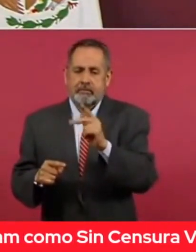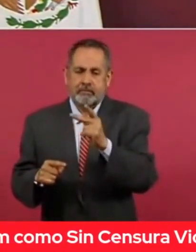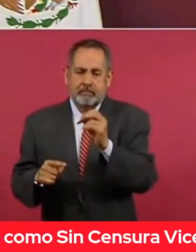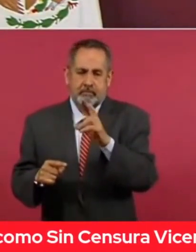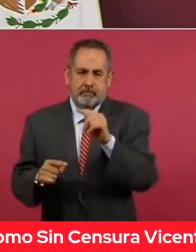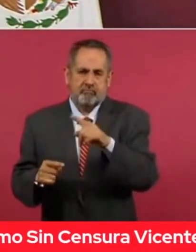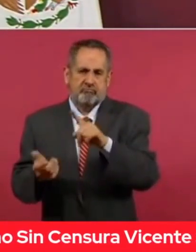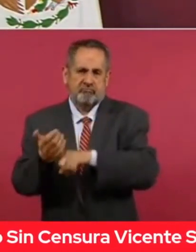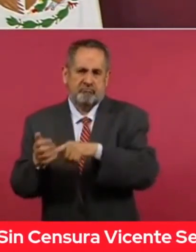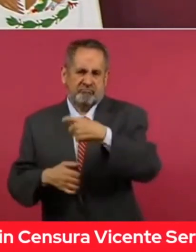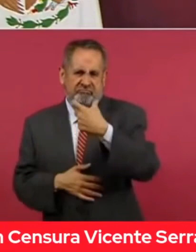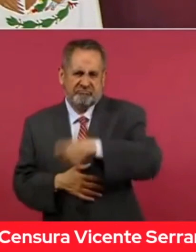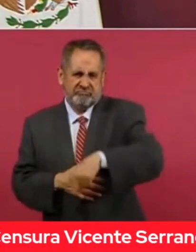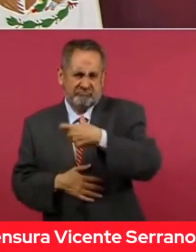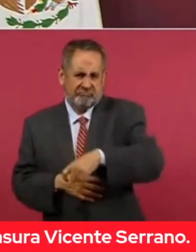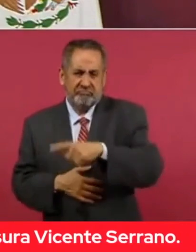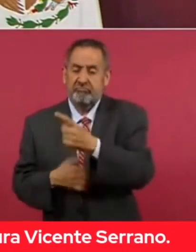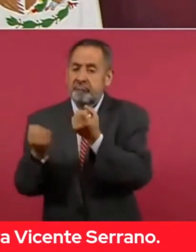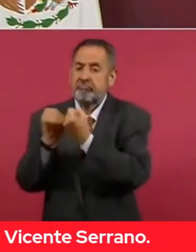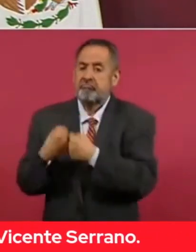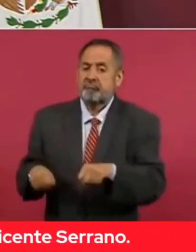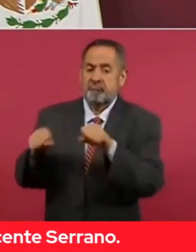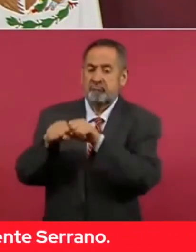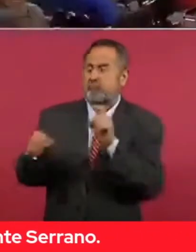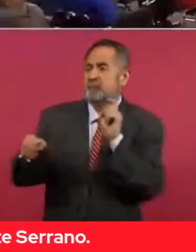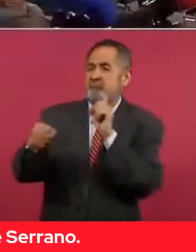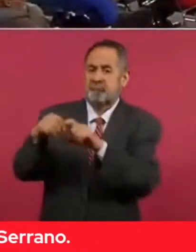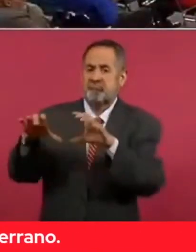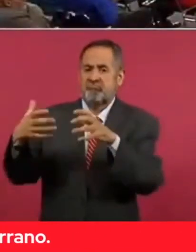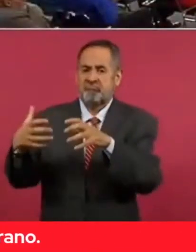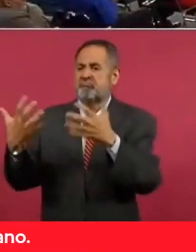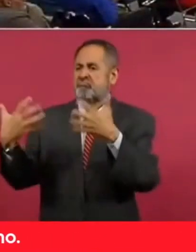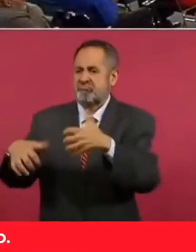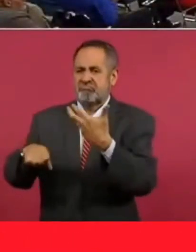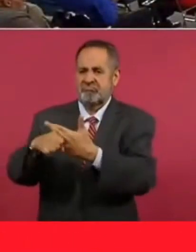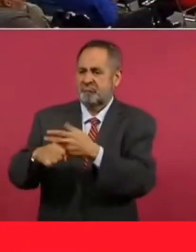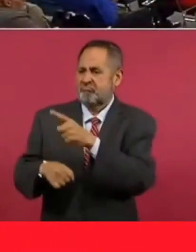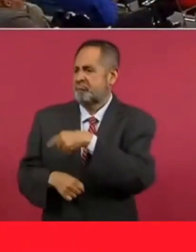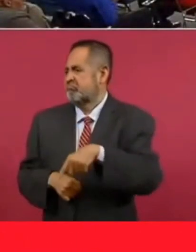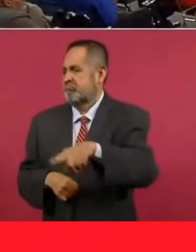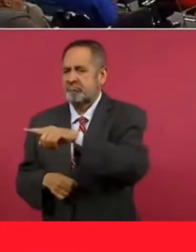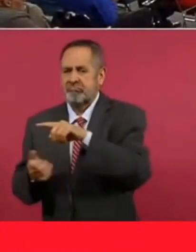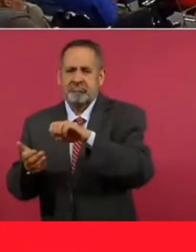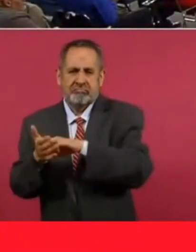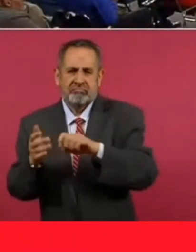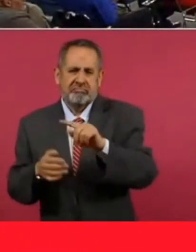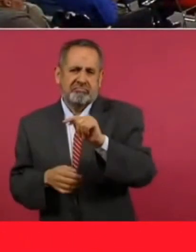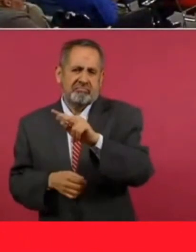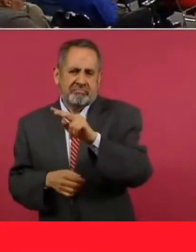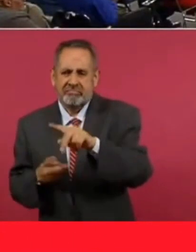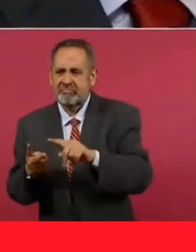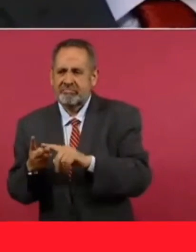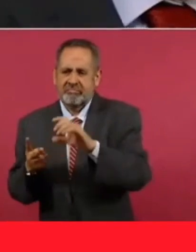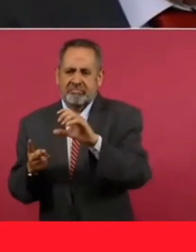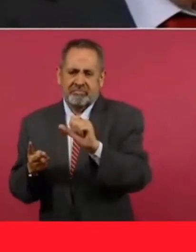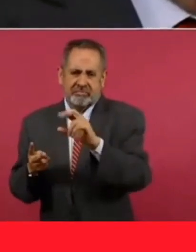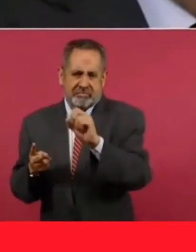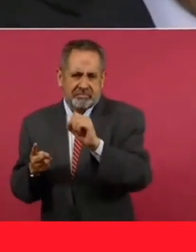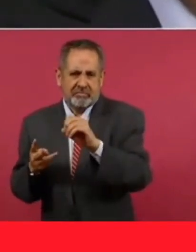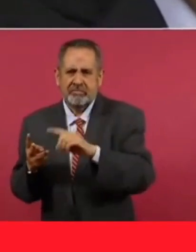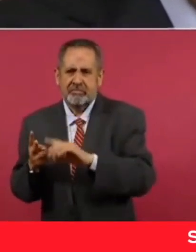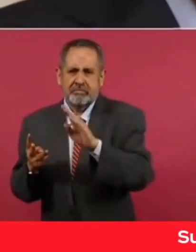un magnate que es socio de los principales grupos empresariales como Televisa, Carso,